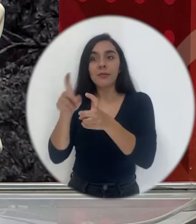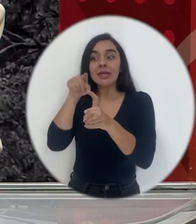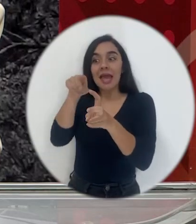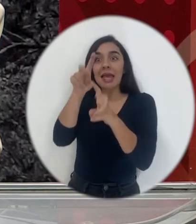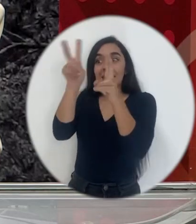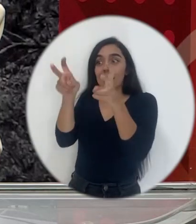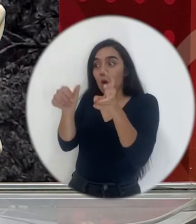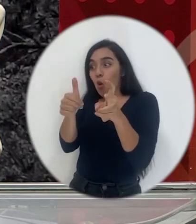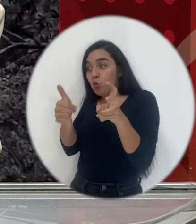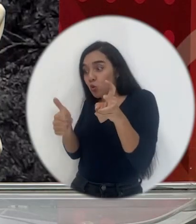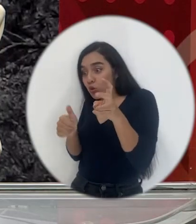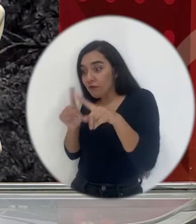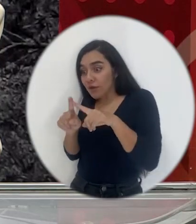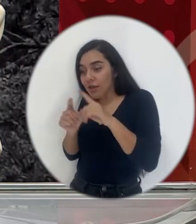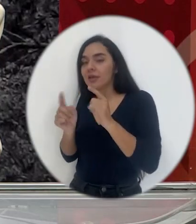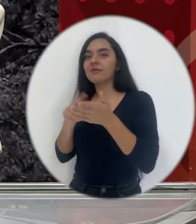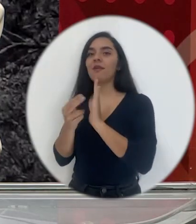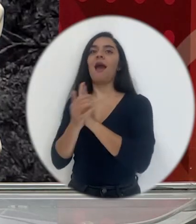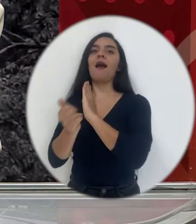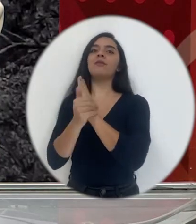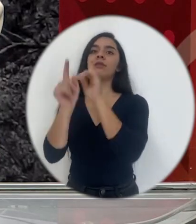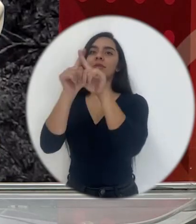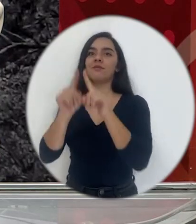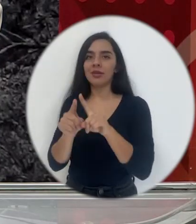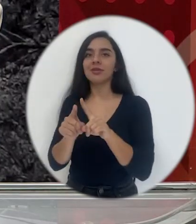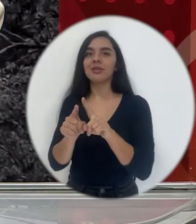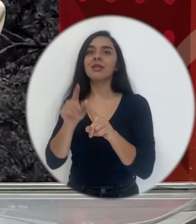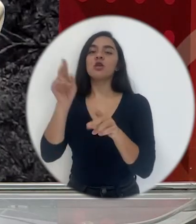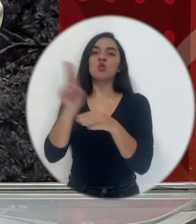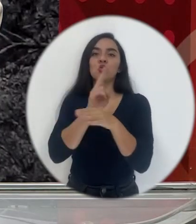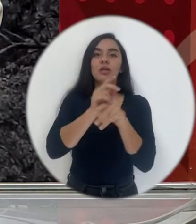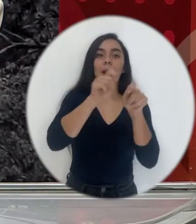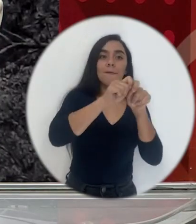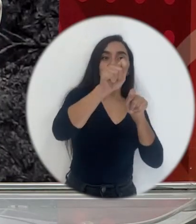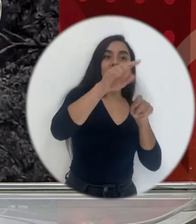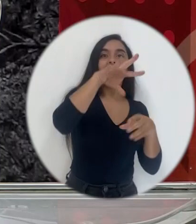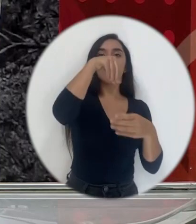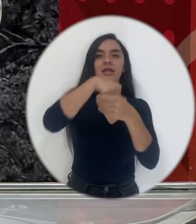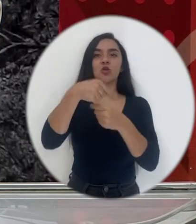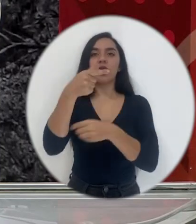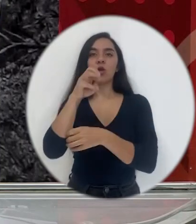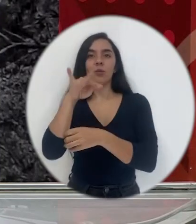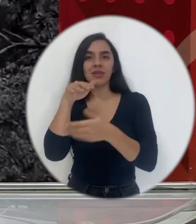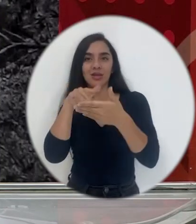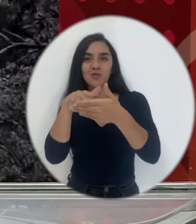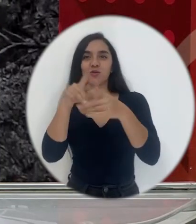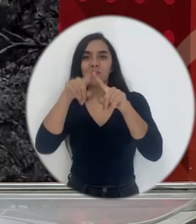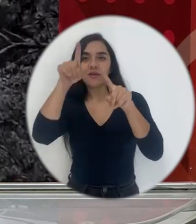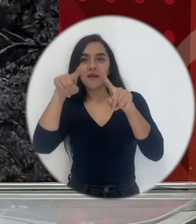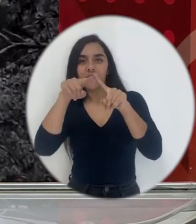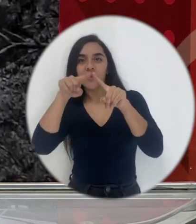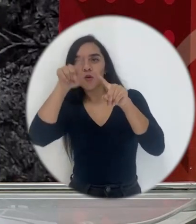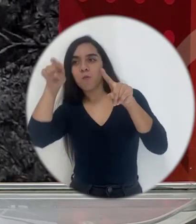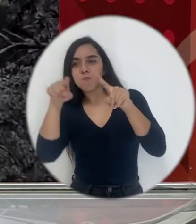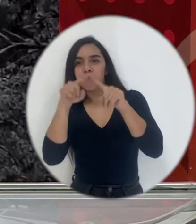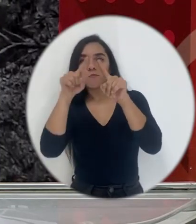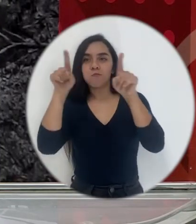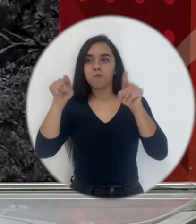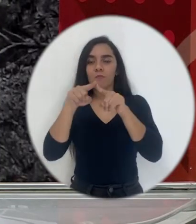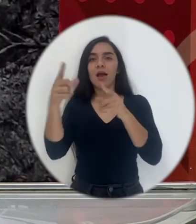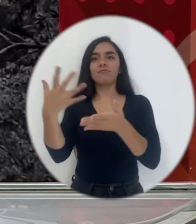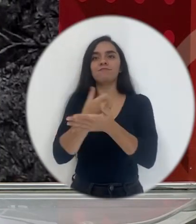varias habilidades donde el estudiante ya tiene que usar medidas en geometría. Y ahí se vuelve un poquito,